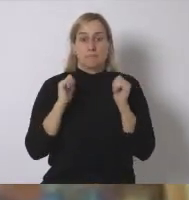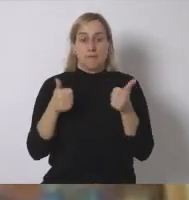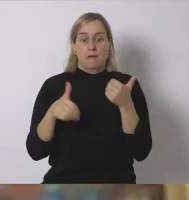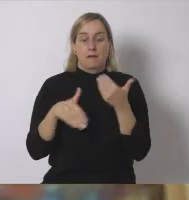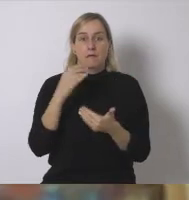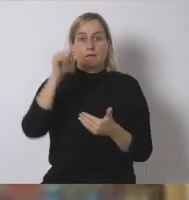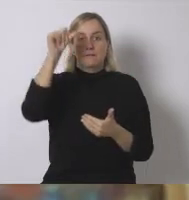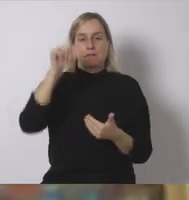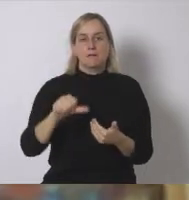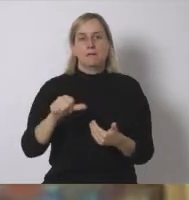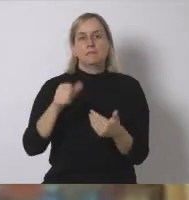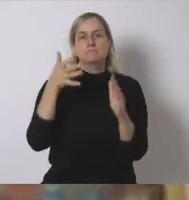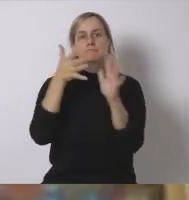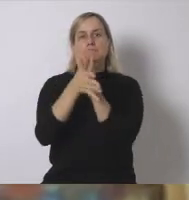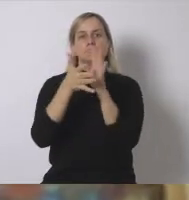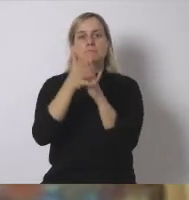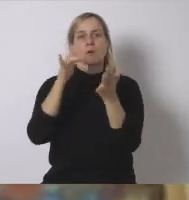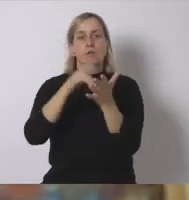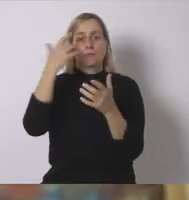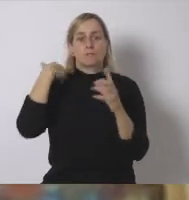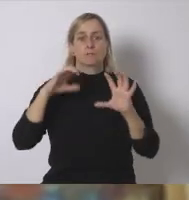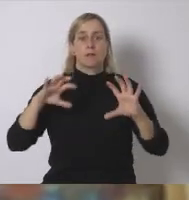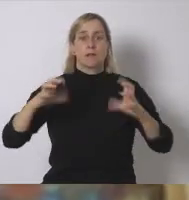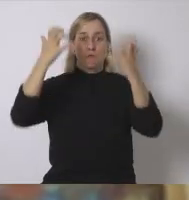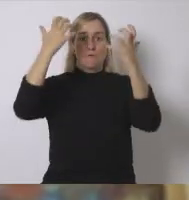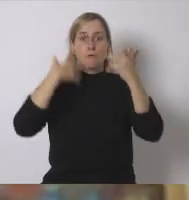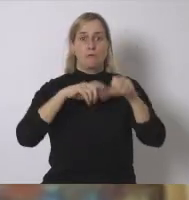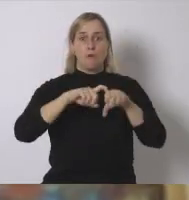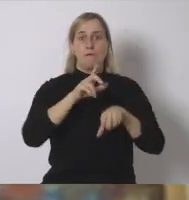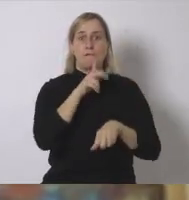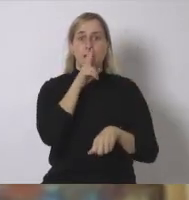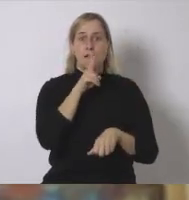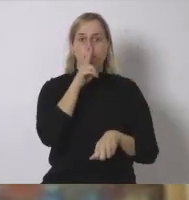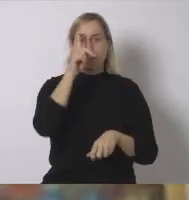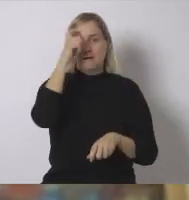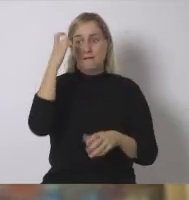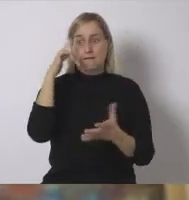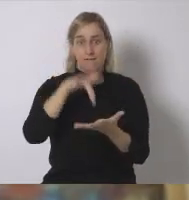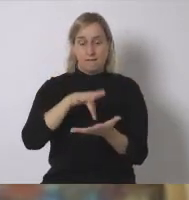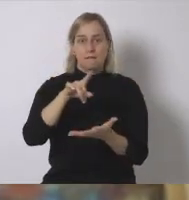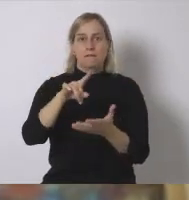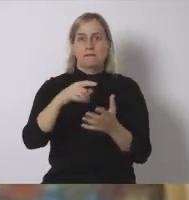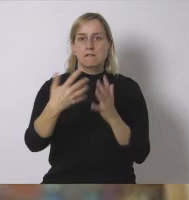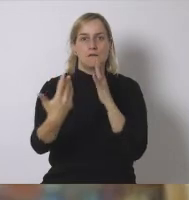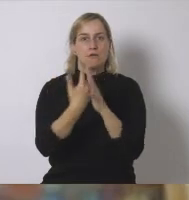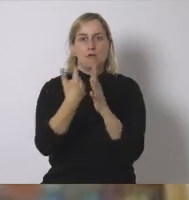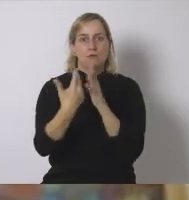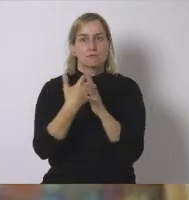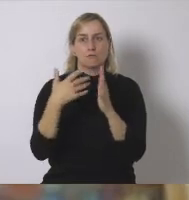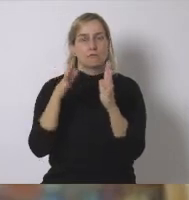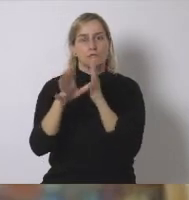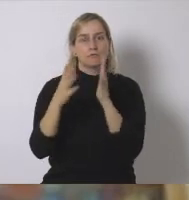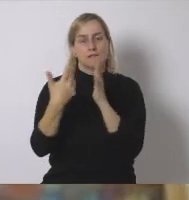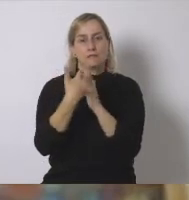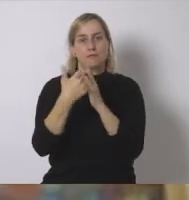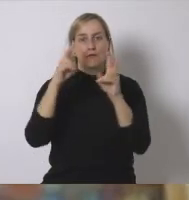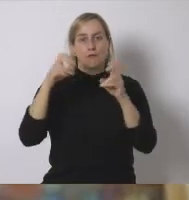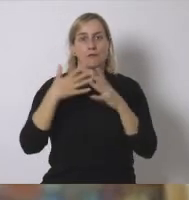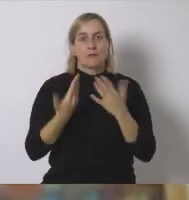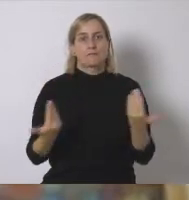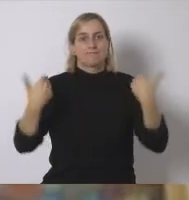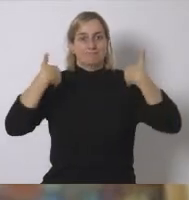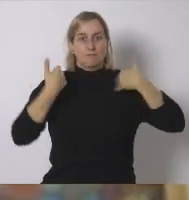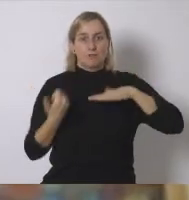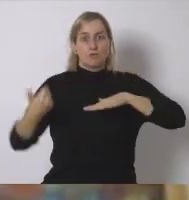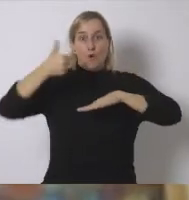que cuando se presentó la revolución verde no se nos explicó que nos robarían nuestra soberanía alimentaria